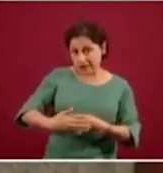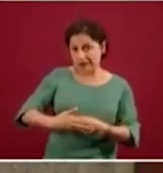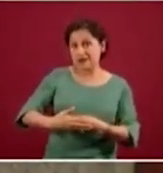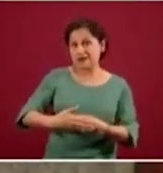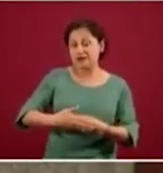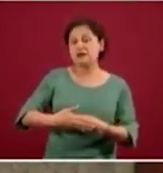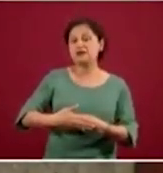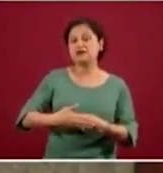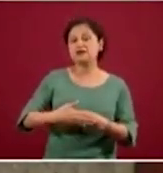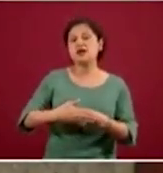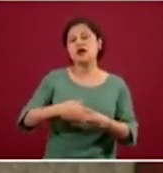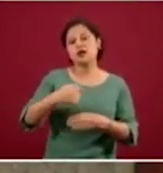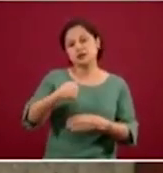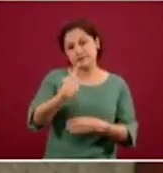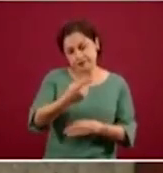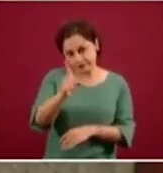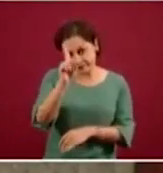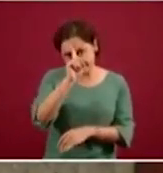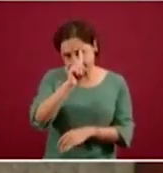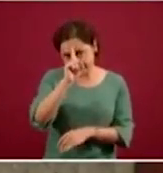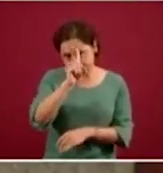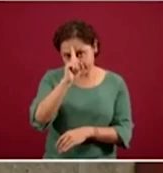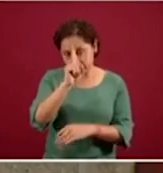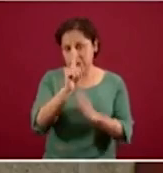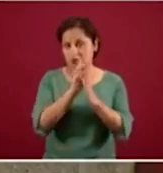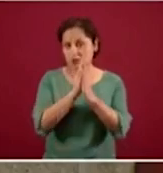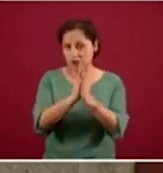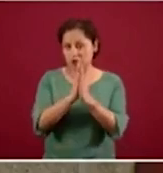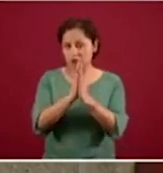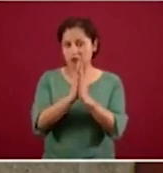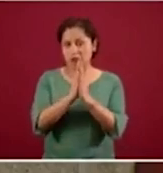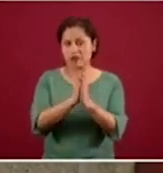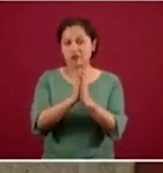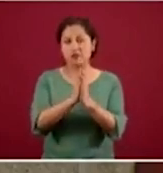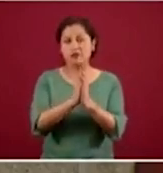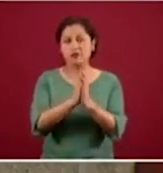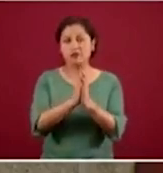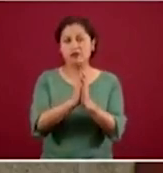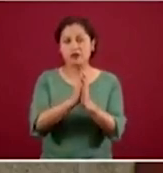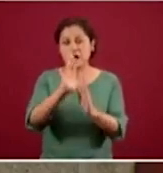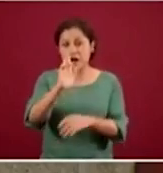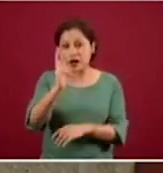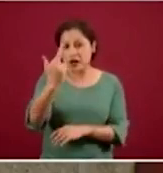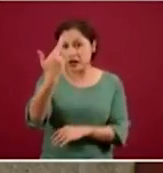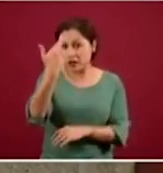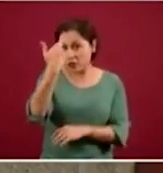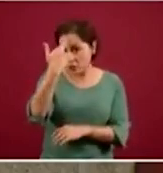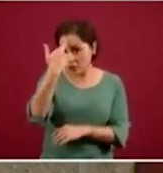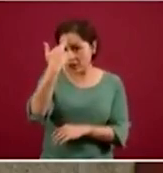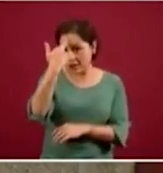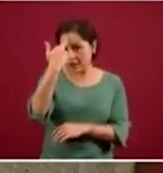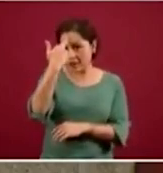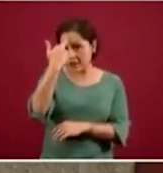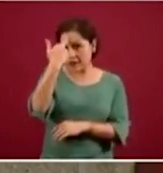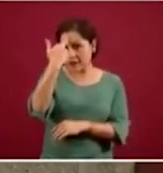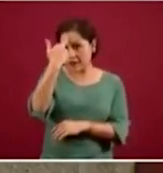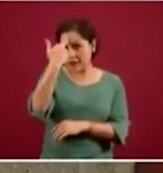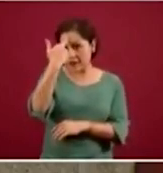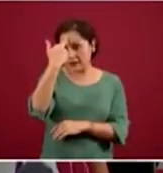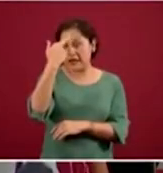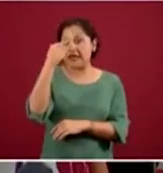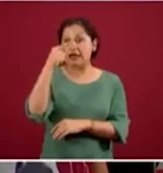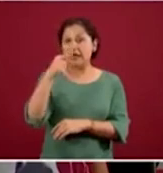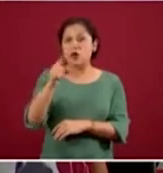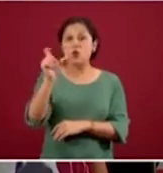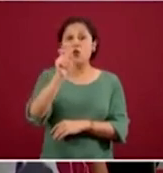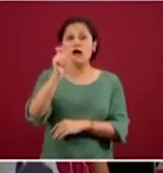estos servicios se mantengan como están proyectados de una forma gratuita.